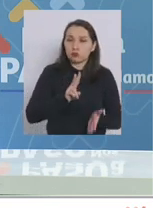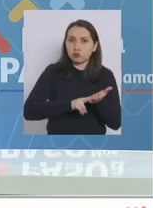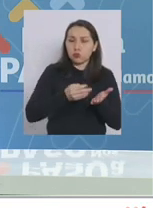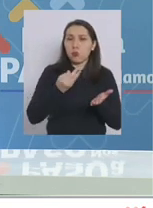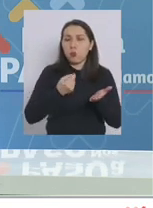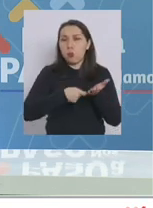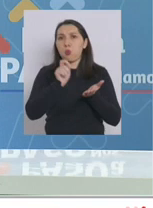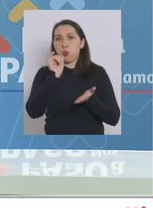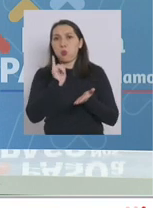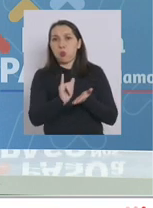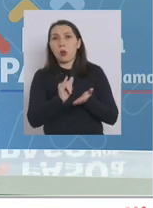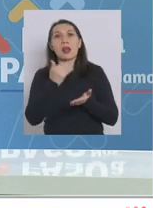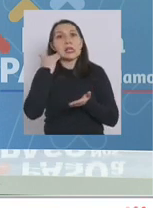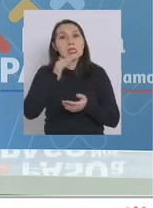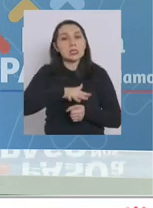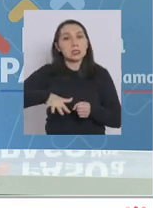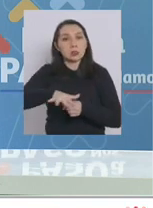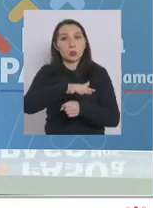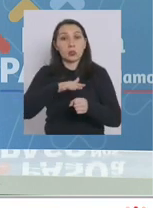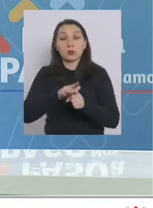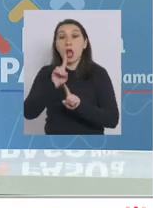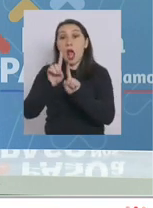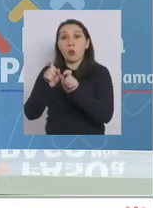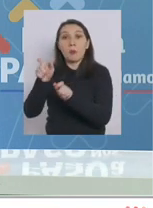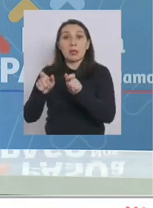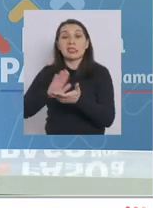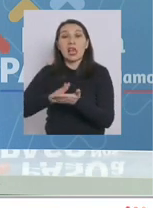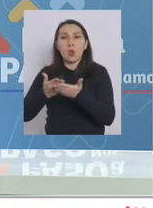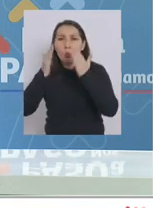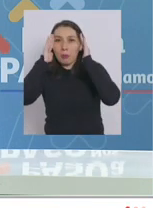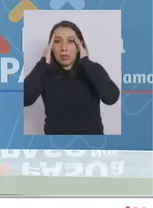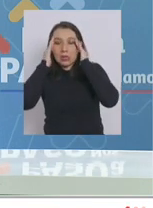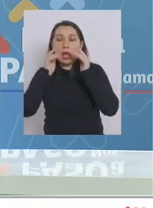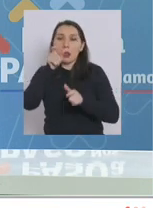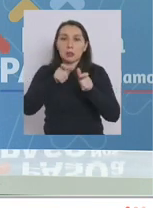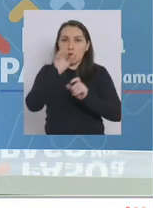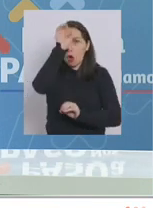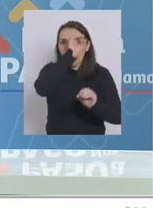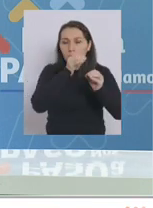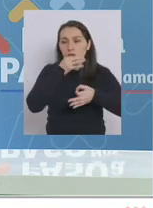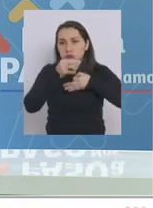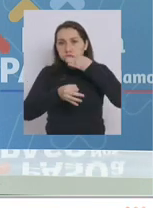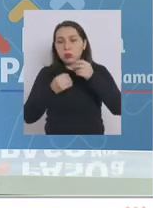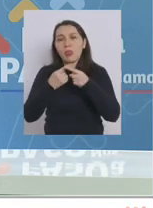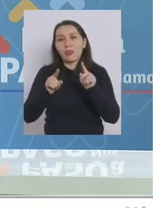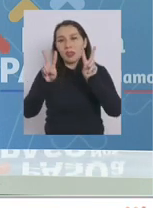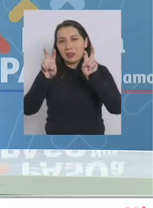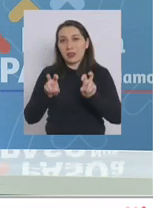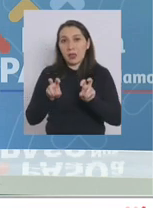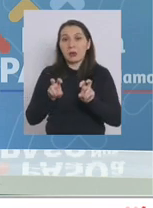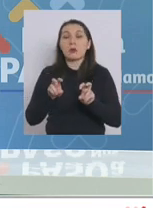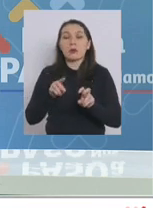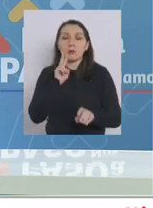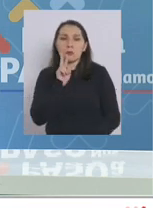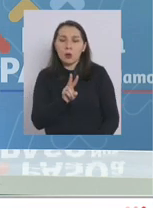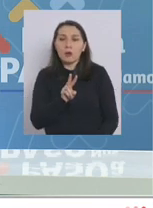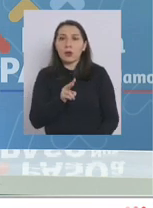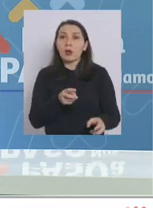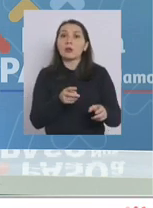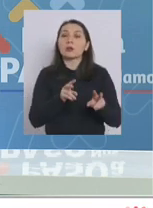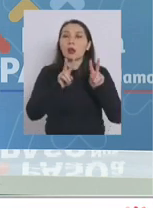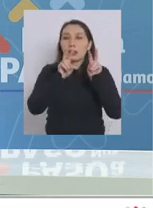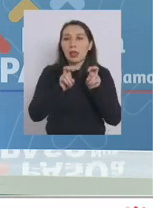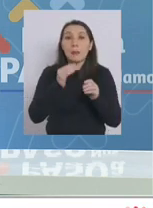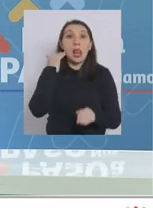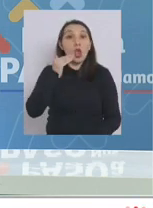sobre todo la situación de los niños había gente de salud mental ahí de distintos aspectos y fue valorado lo del